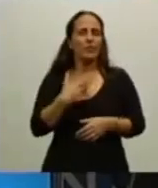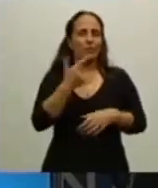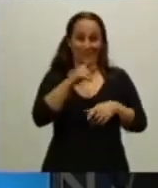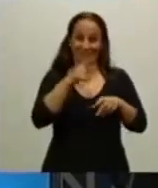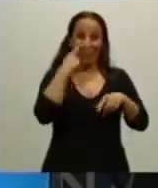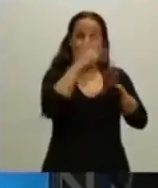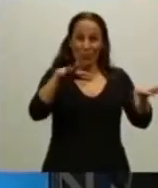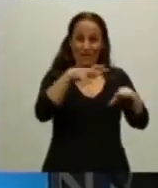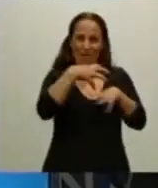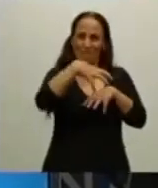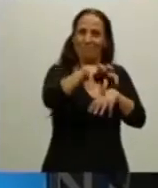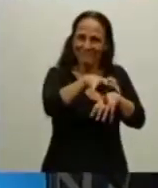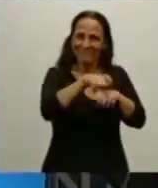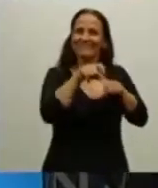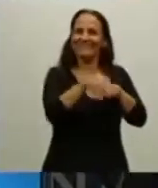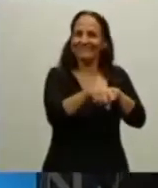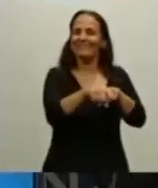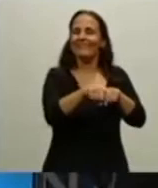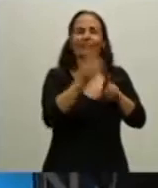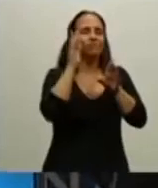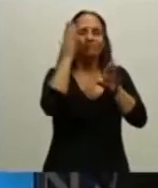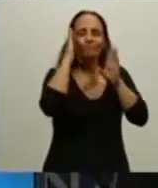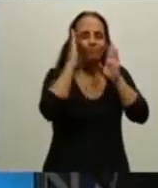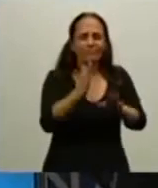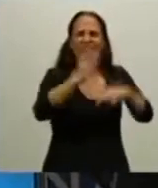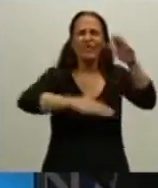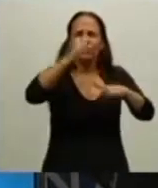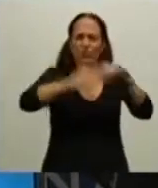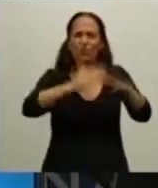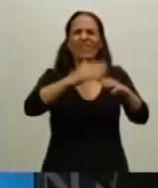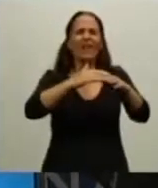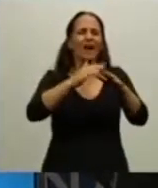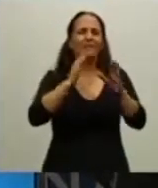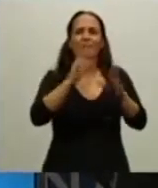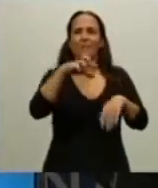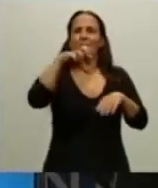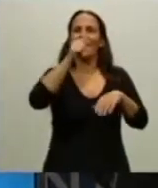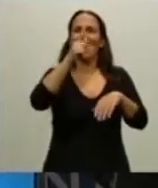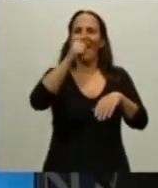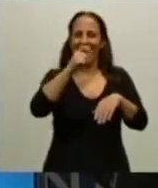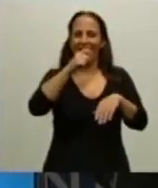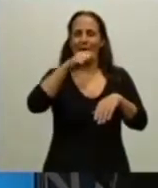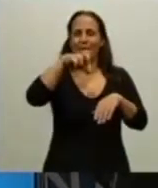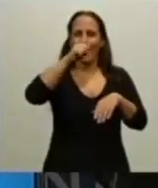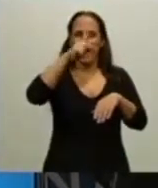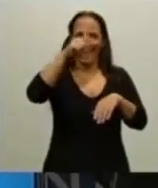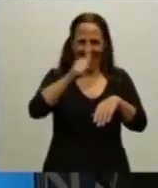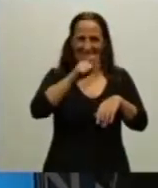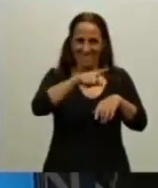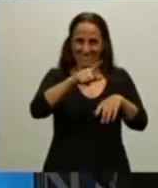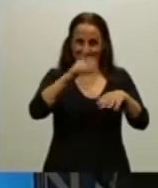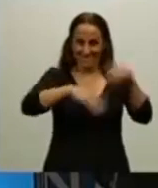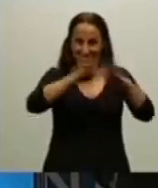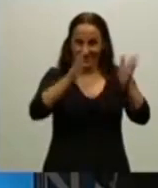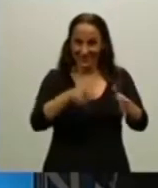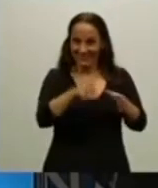aquí dedicada, construida por Paca Paca, nuestra señal nacional infantil,